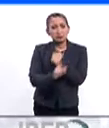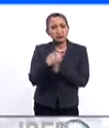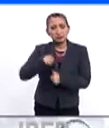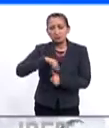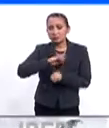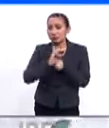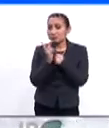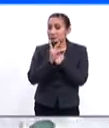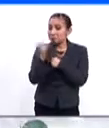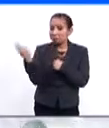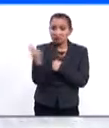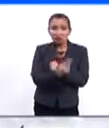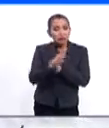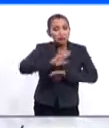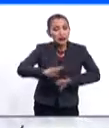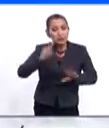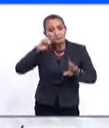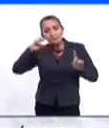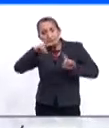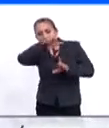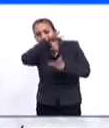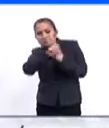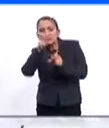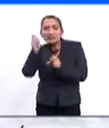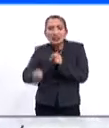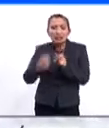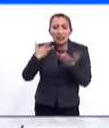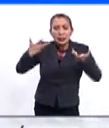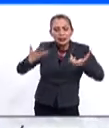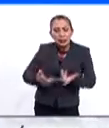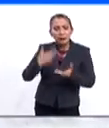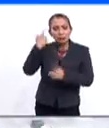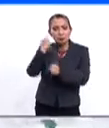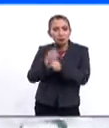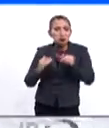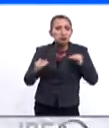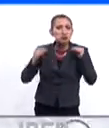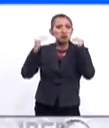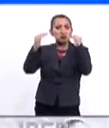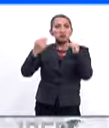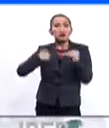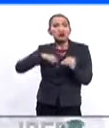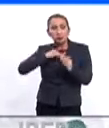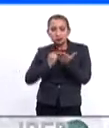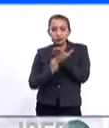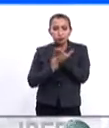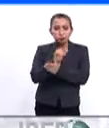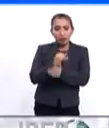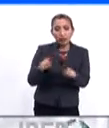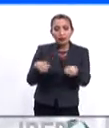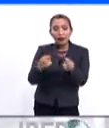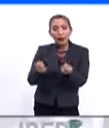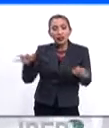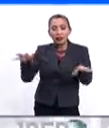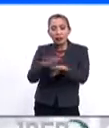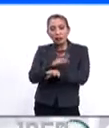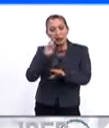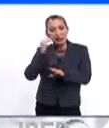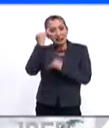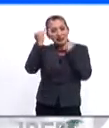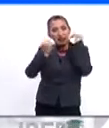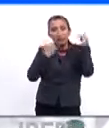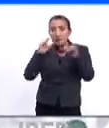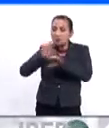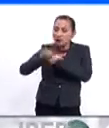como país y necesita una visión integral y una ejecución de primera. Nuestra apuesta es darle vuelta al enfoque